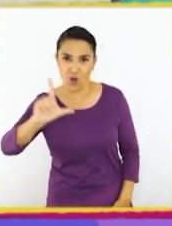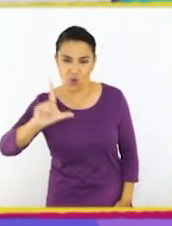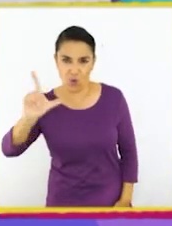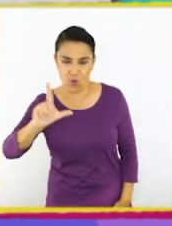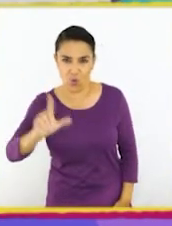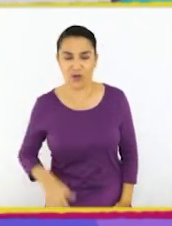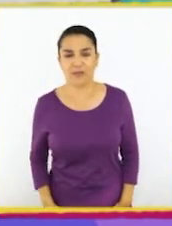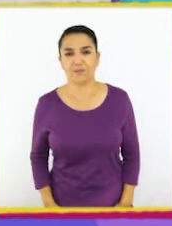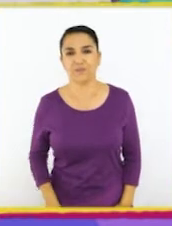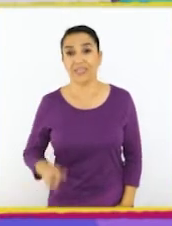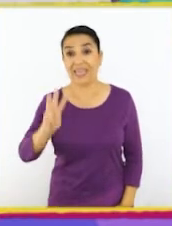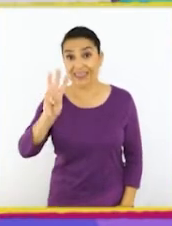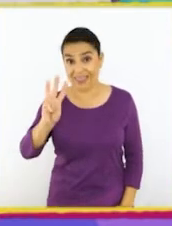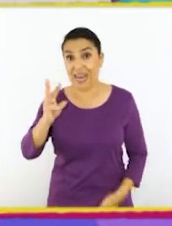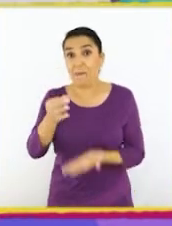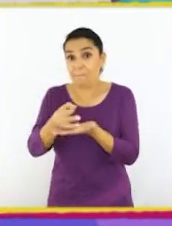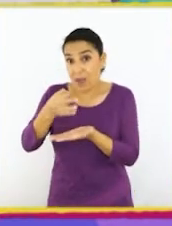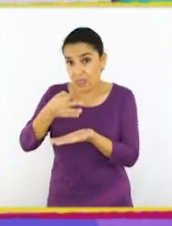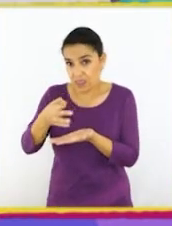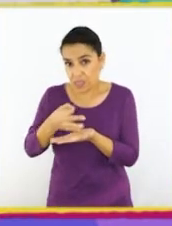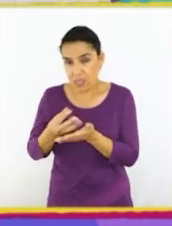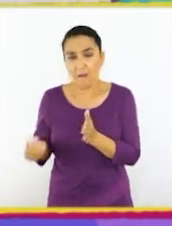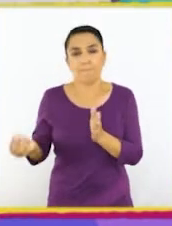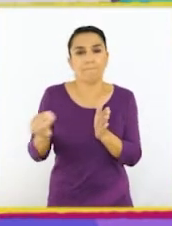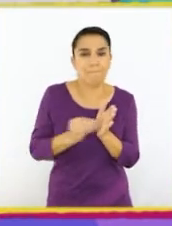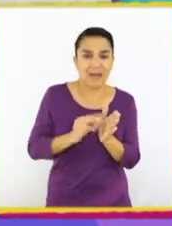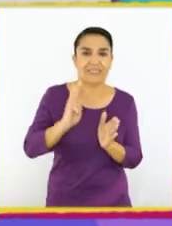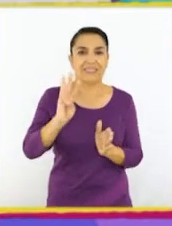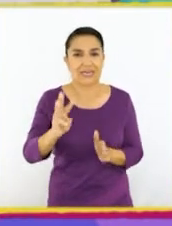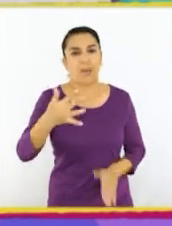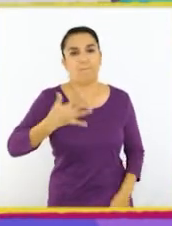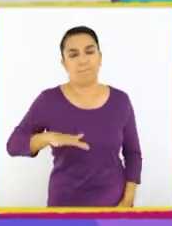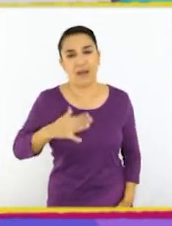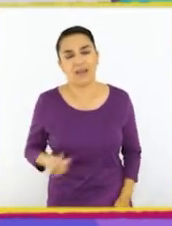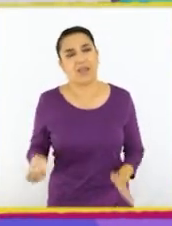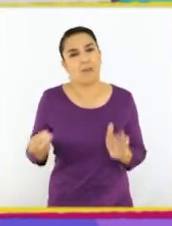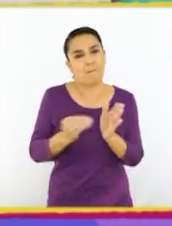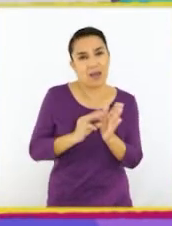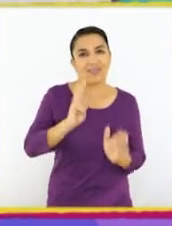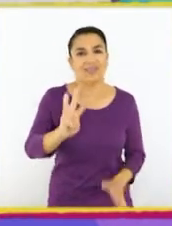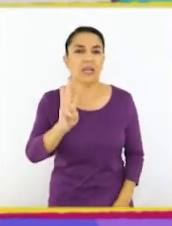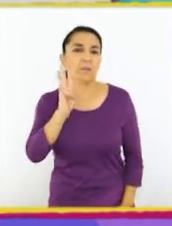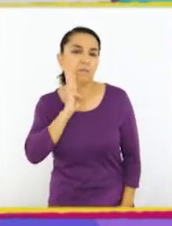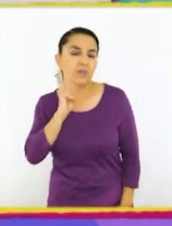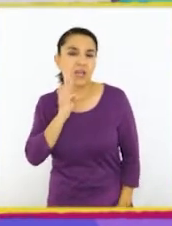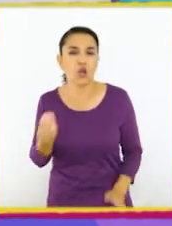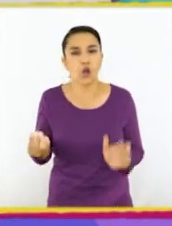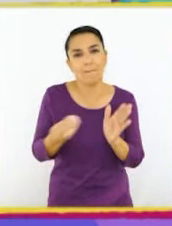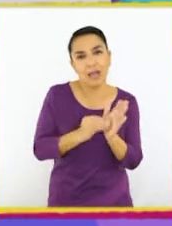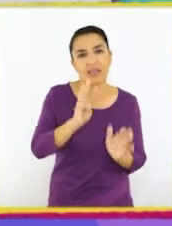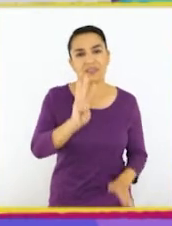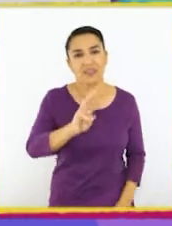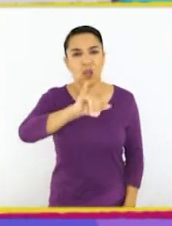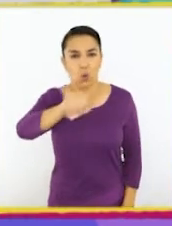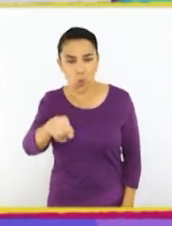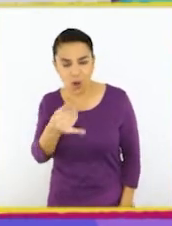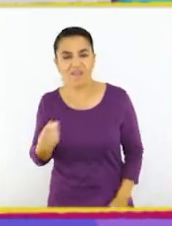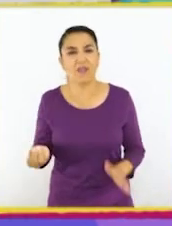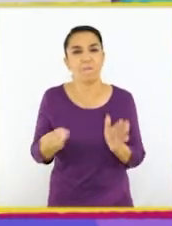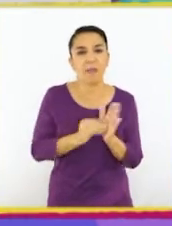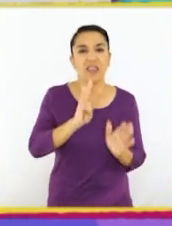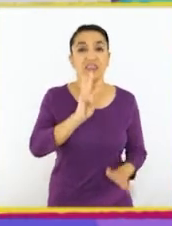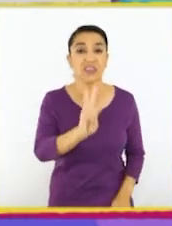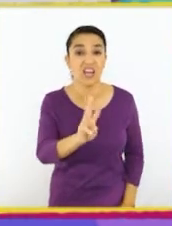lunes y se toma 3 pastillas, más 3 pastillas el martes, más 3 pastillas el miércoles, más 3 el jueves,